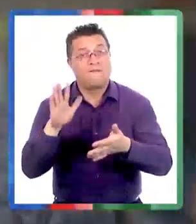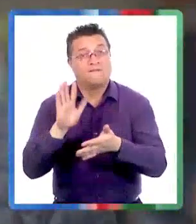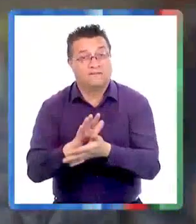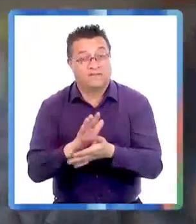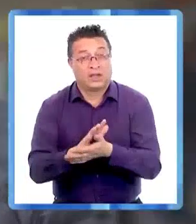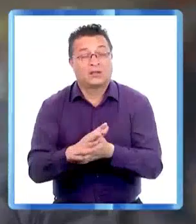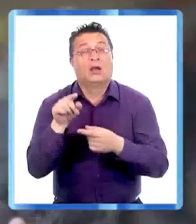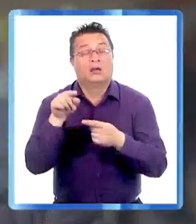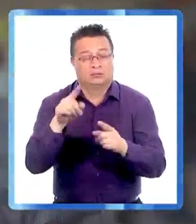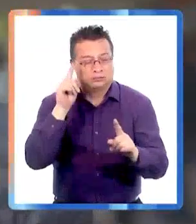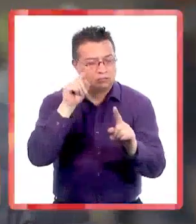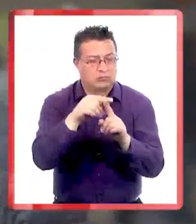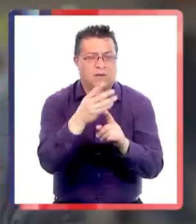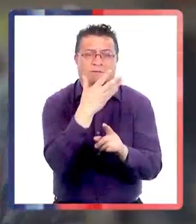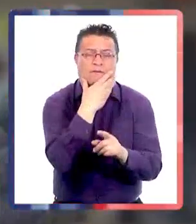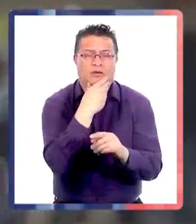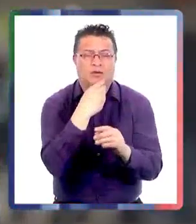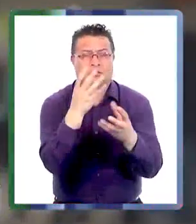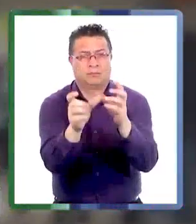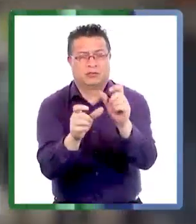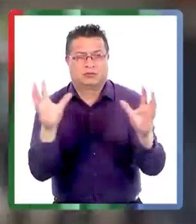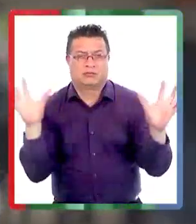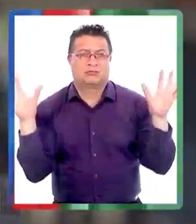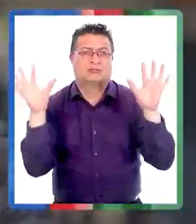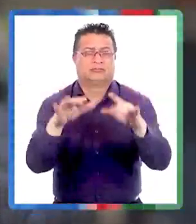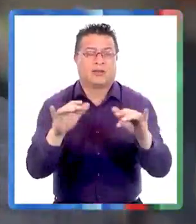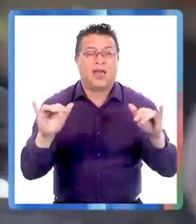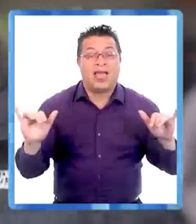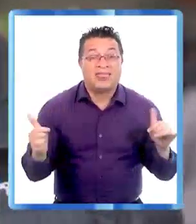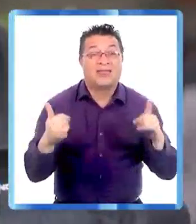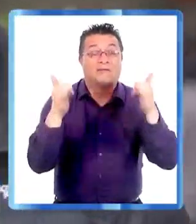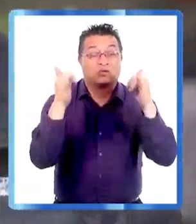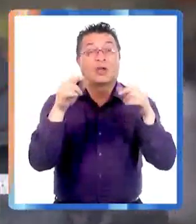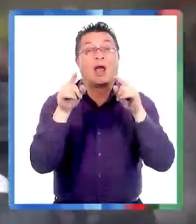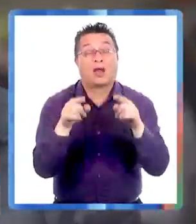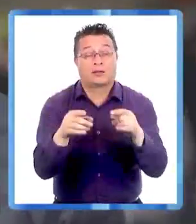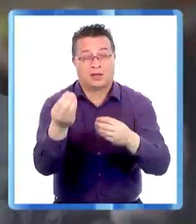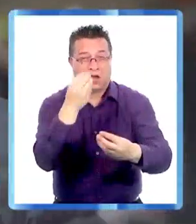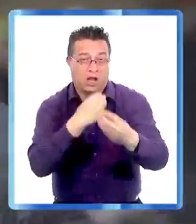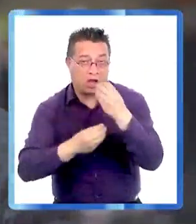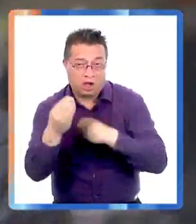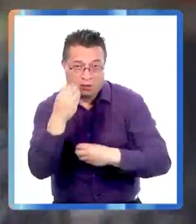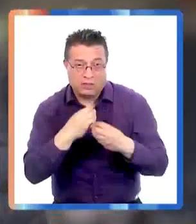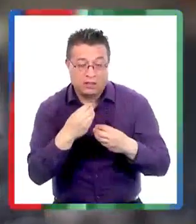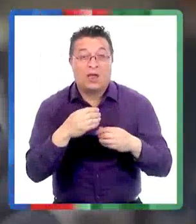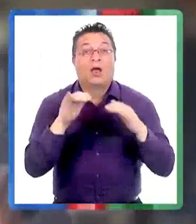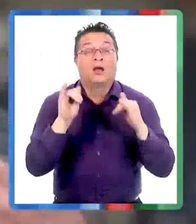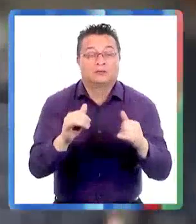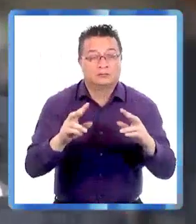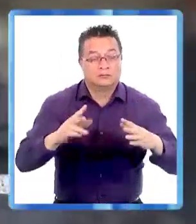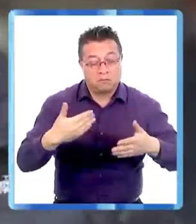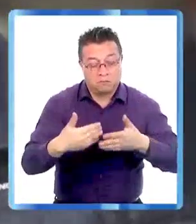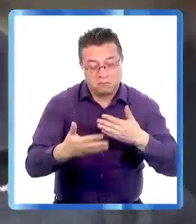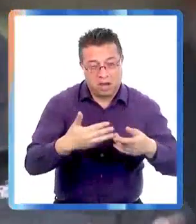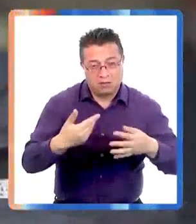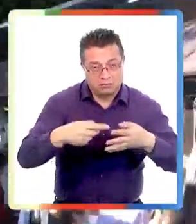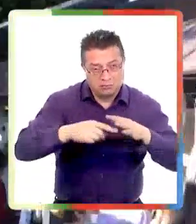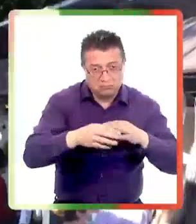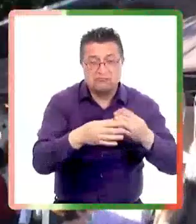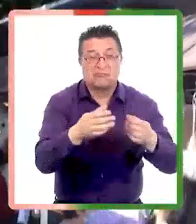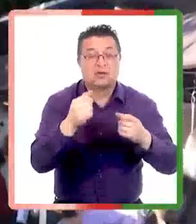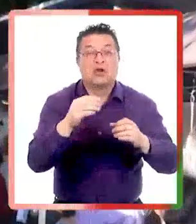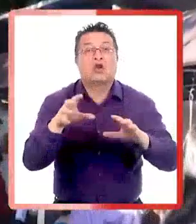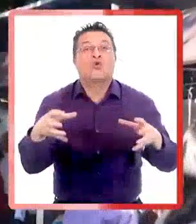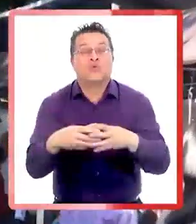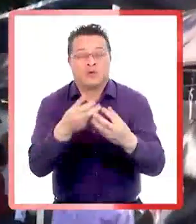fiesta había un marco impresionante de público que vino a disfrutar tanto de la gastronomía con de la artesanía como